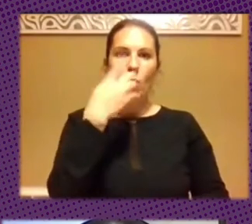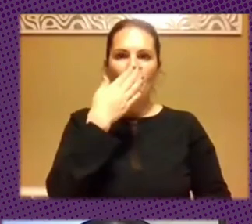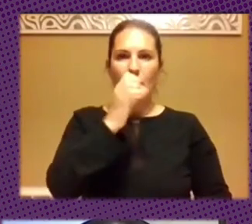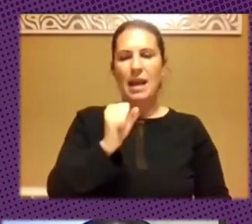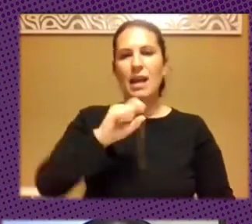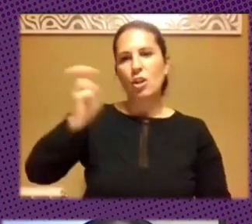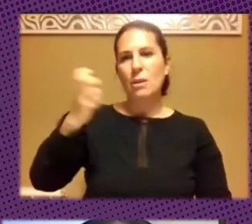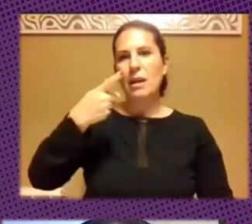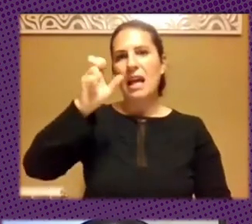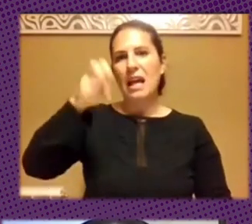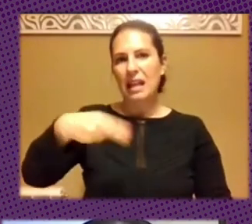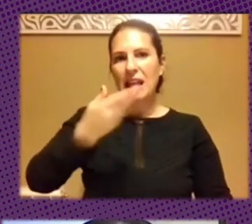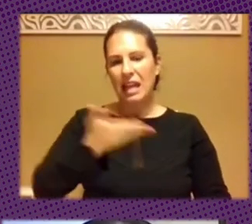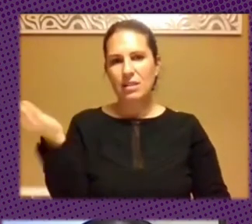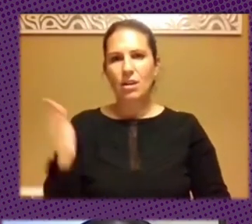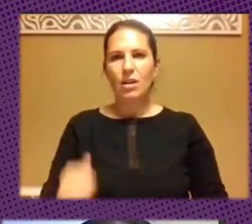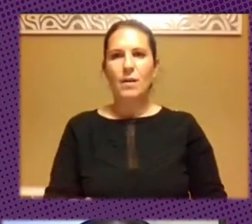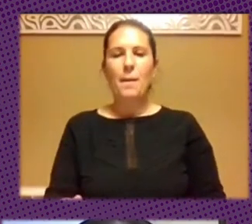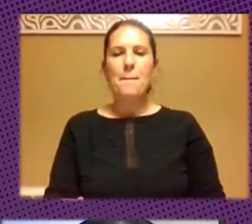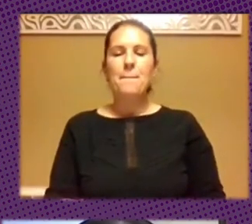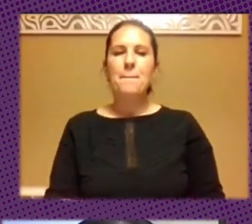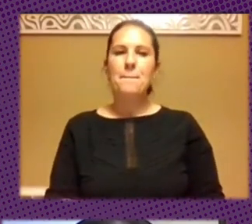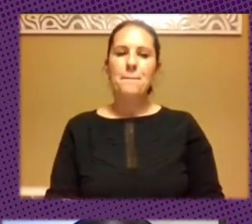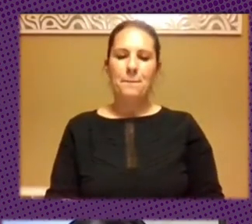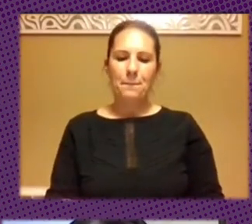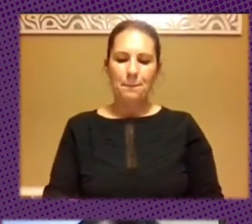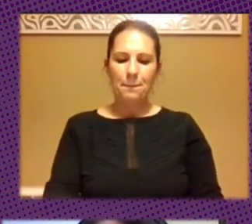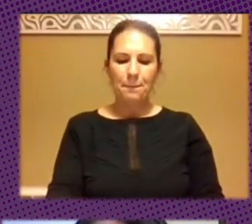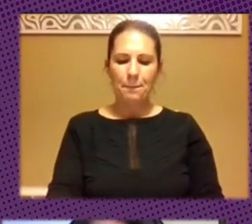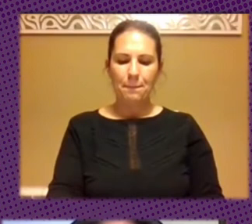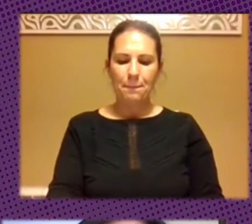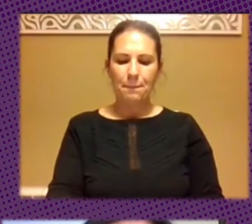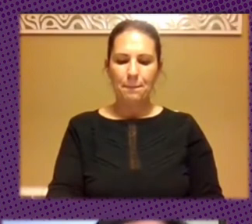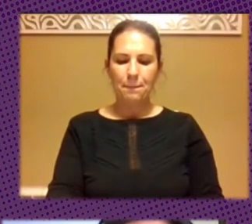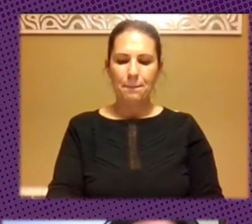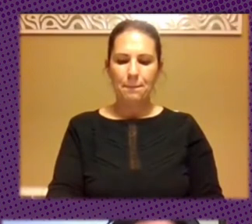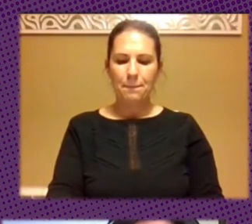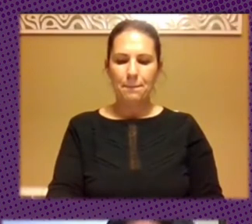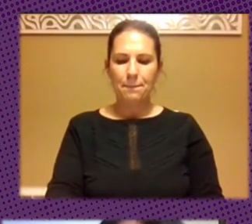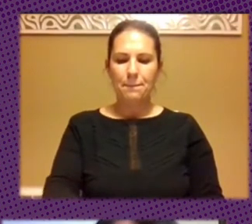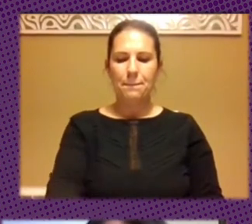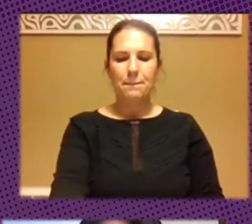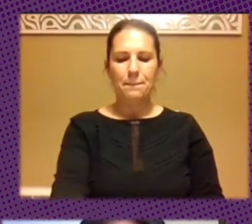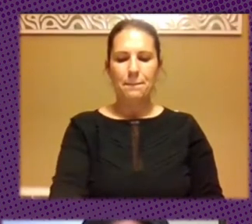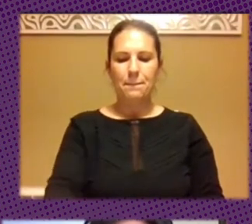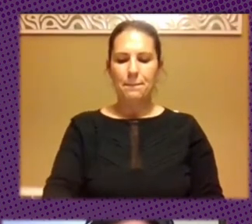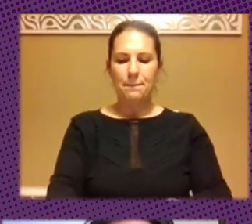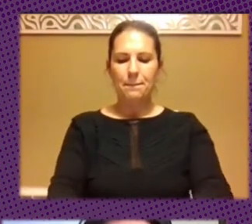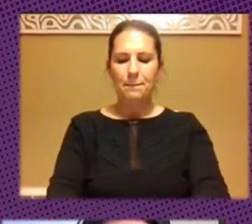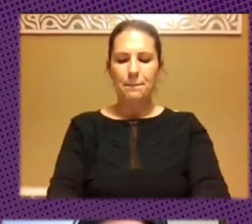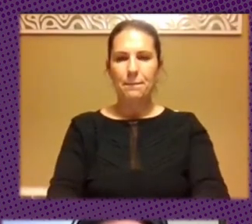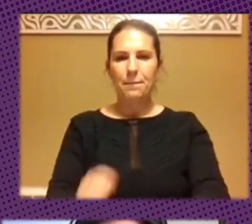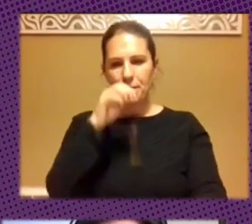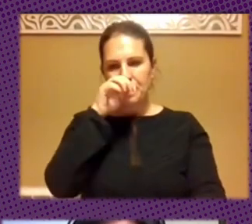y el resto pero bueno Glenn ¿qué opinas? ¿cuáles serían las medidas para solucionar esto que tú plantearías